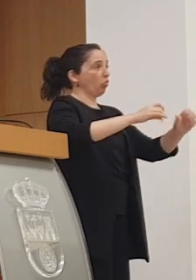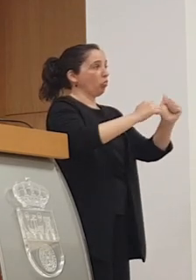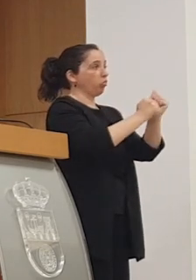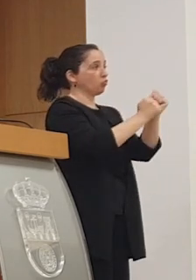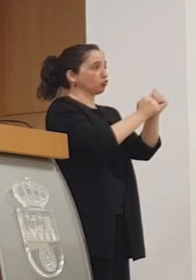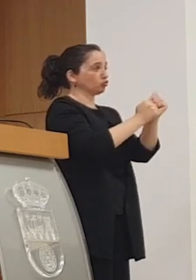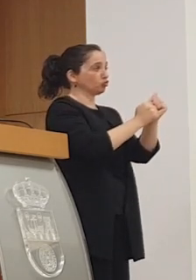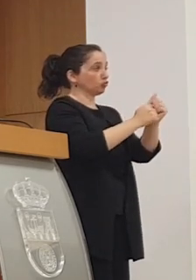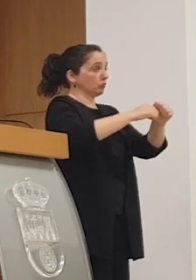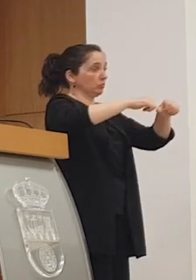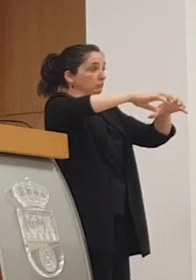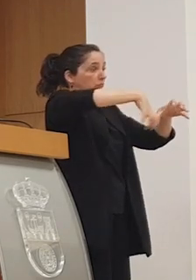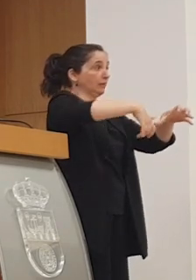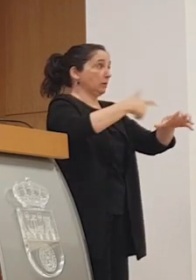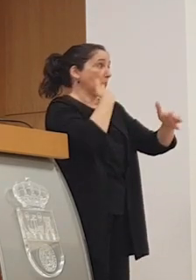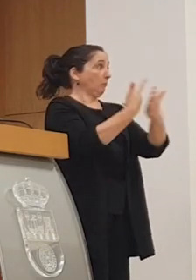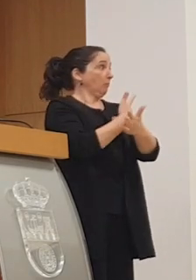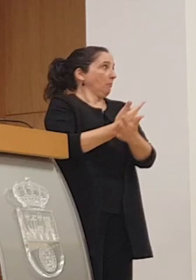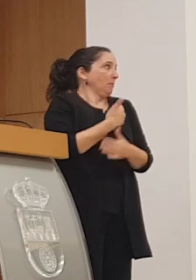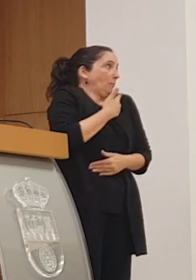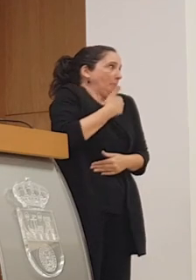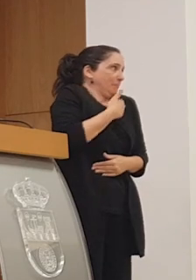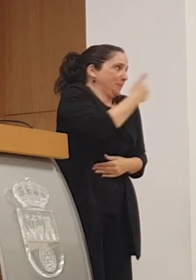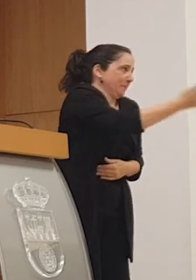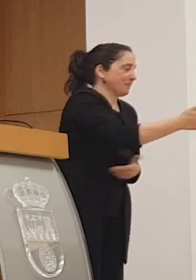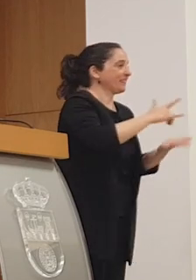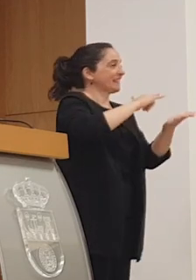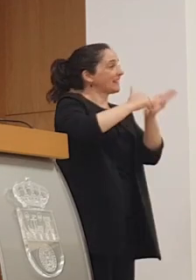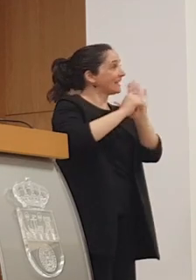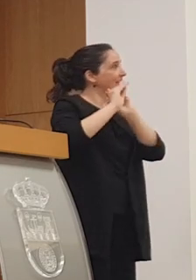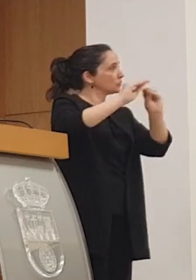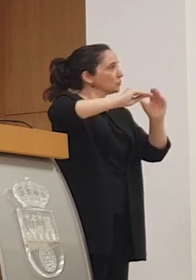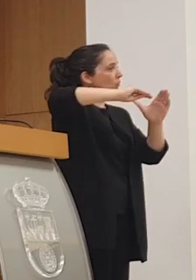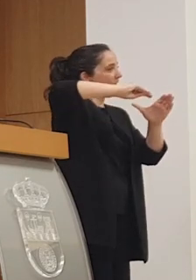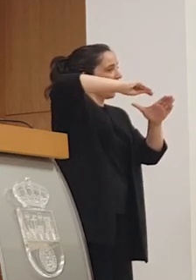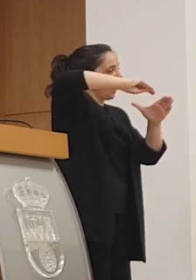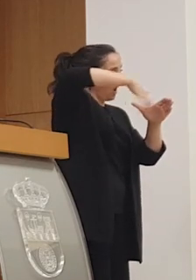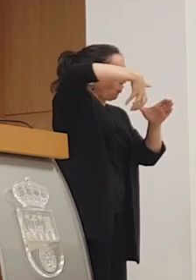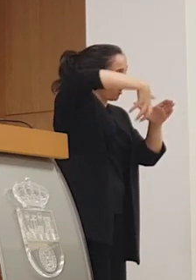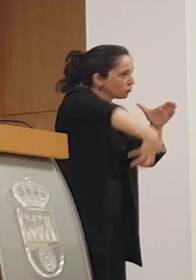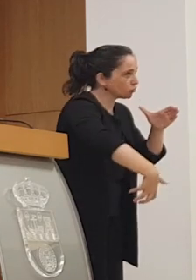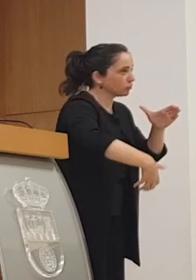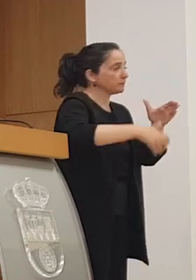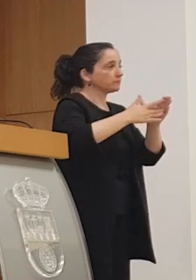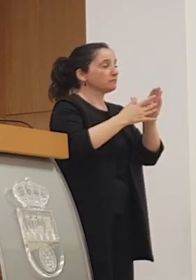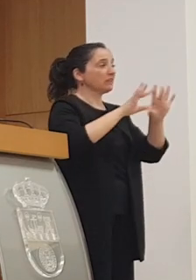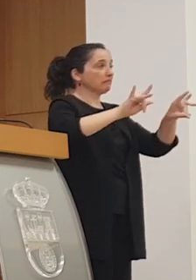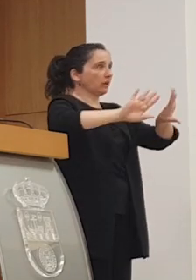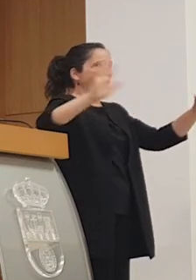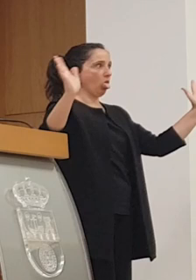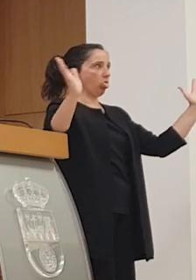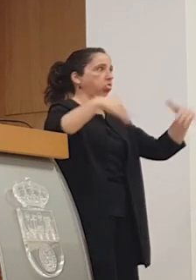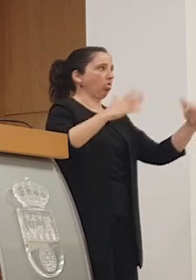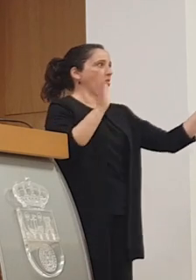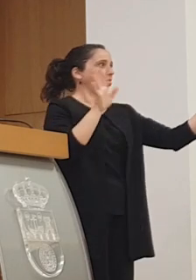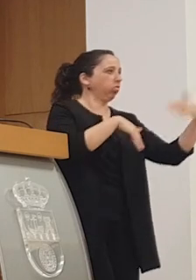duros y sustratos rocosos como el que nos ocupa. Esta técnica va a permitir resolver los problemas